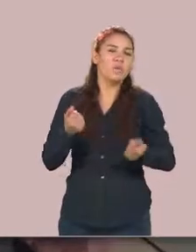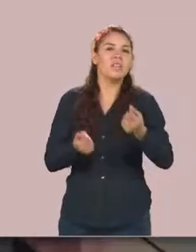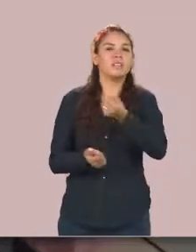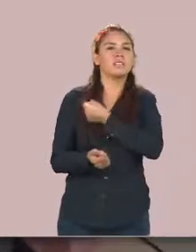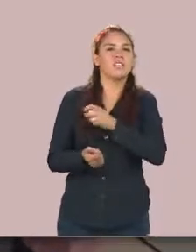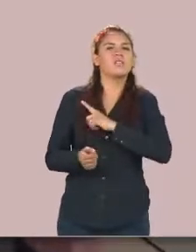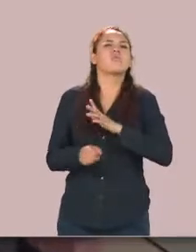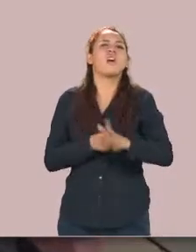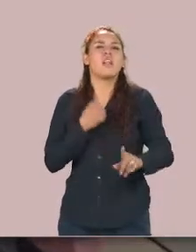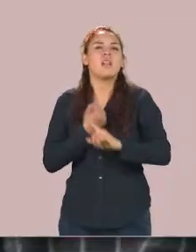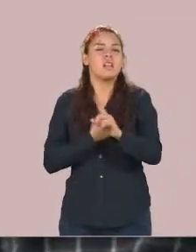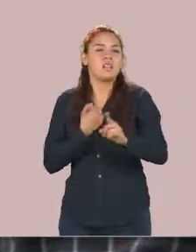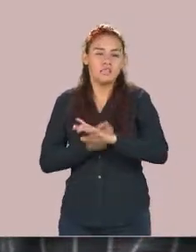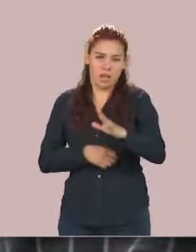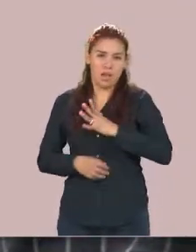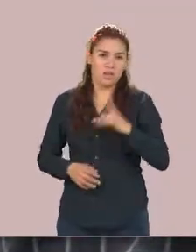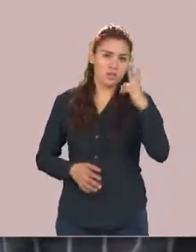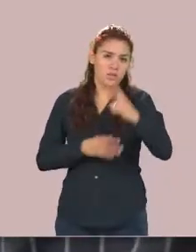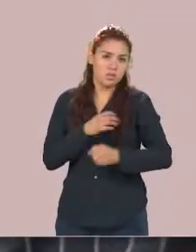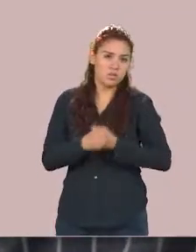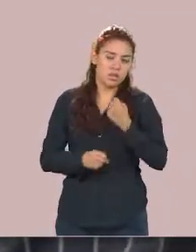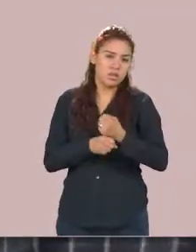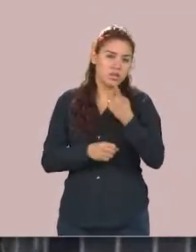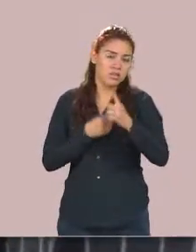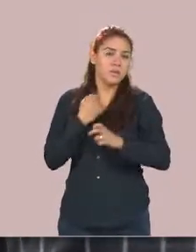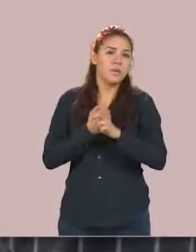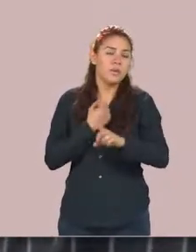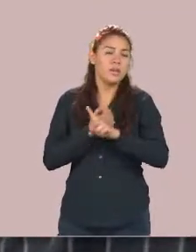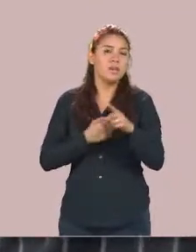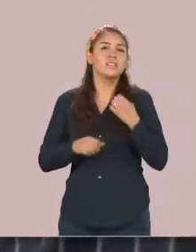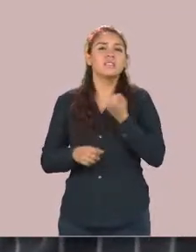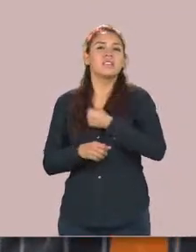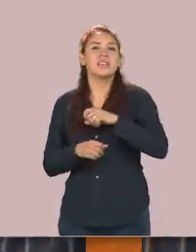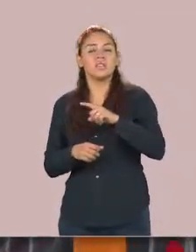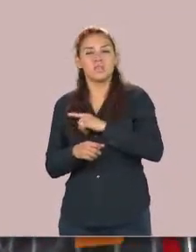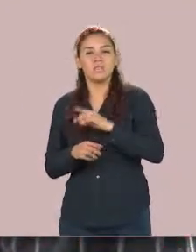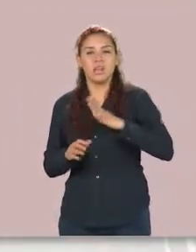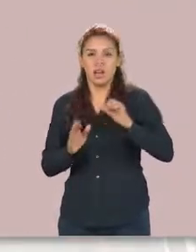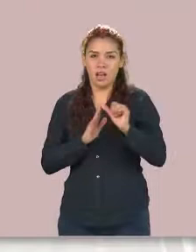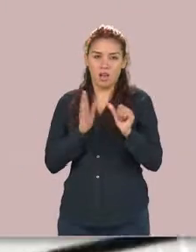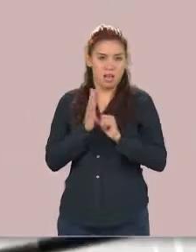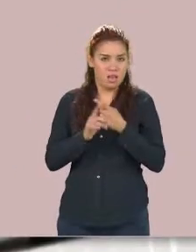que ha permitido estancias académicas y el desarrollo de publicaciones y artículos indexados.